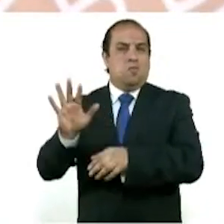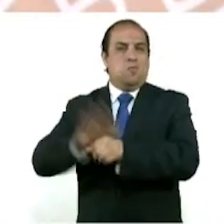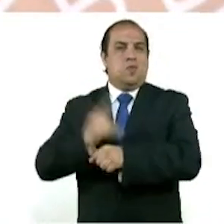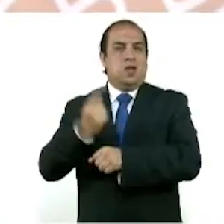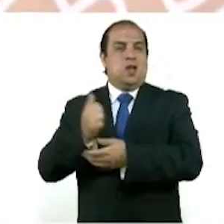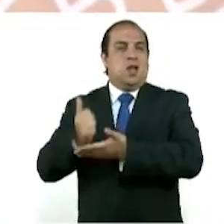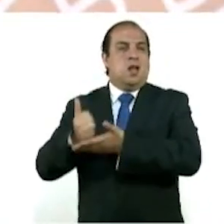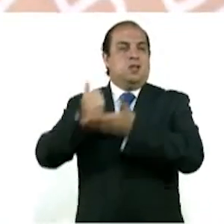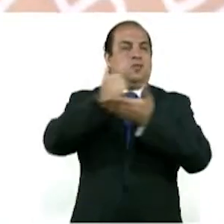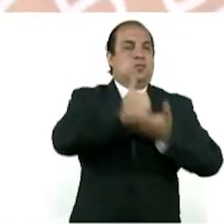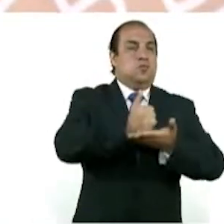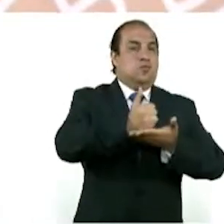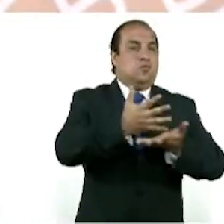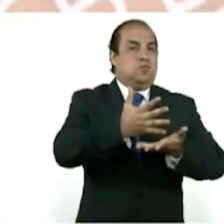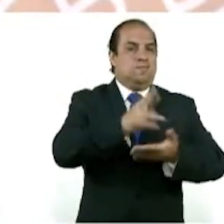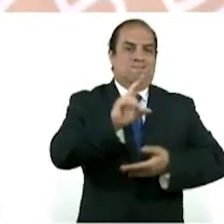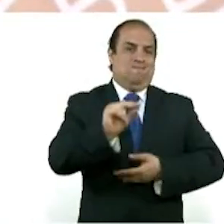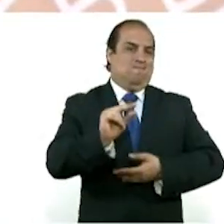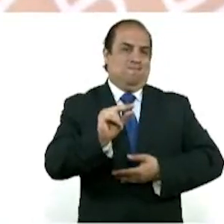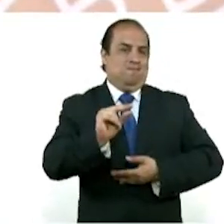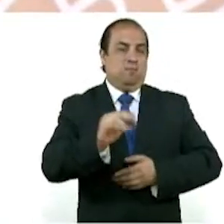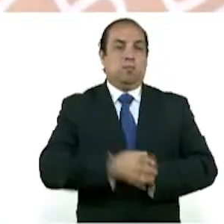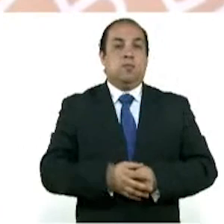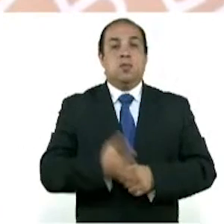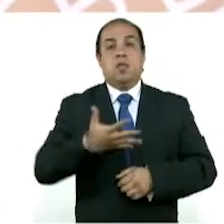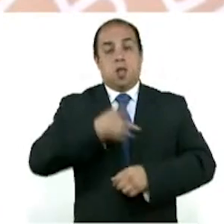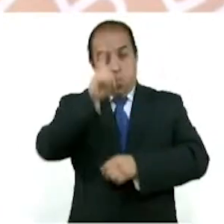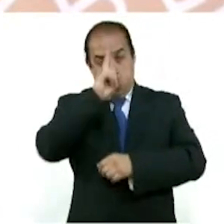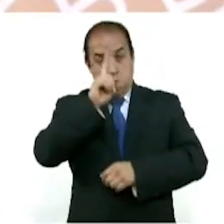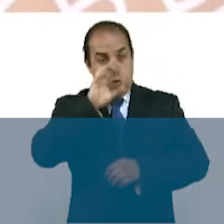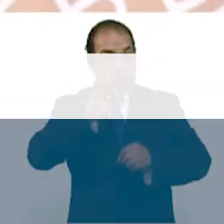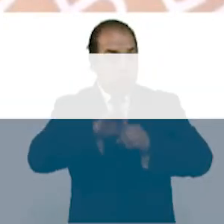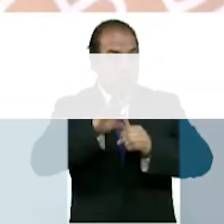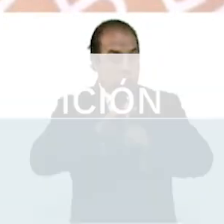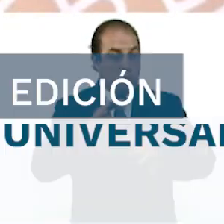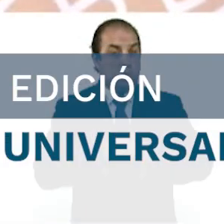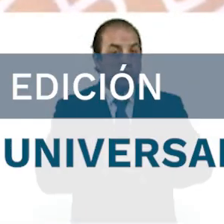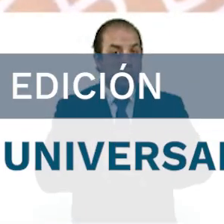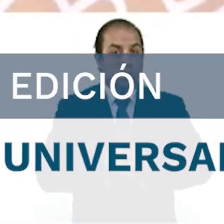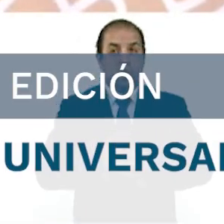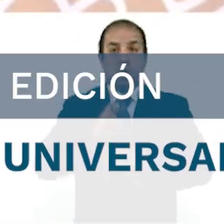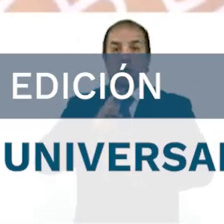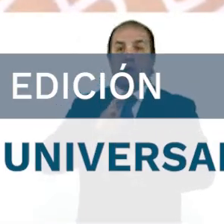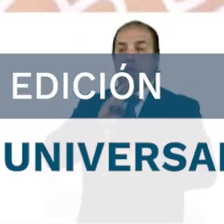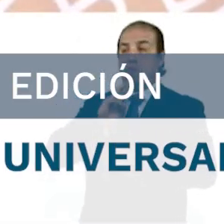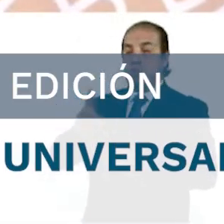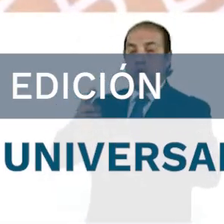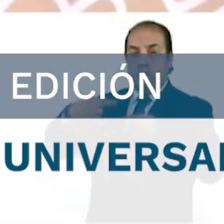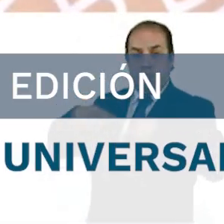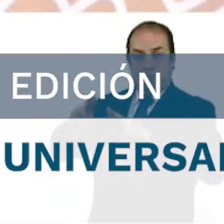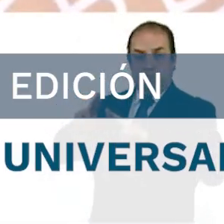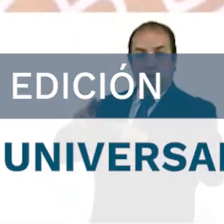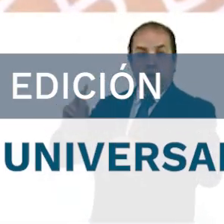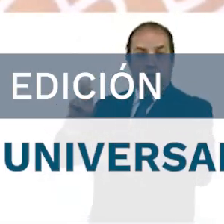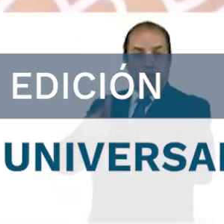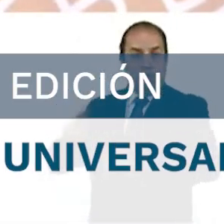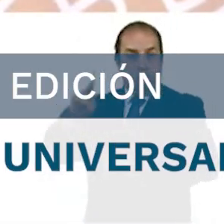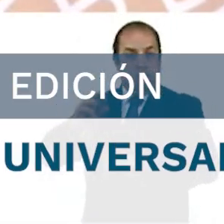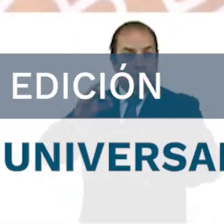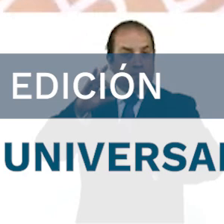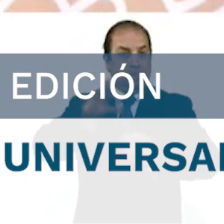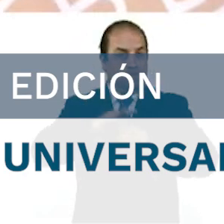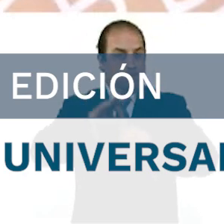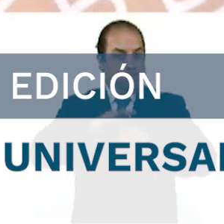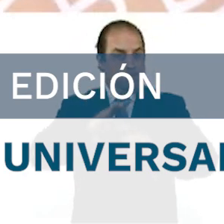refuerzos y podrán acudir a 322 puntos ubicados en la Ciudad de México, ya que la próxima semana